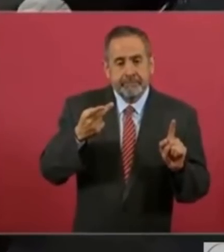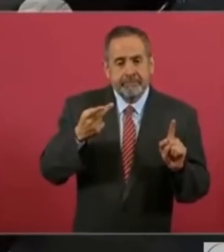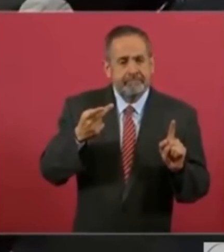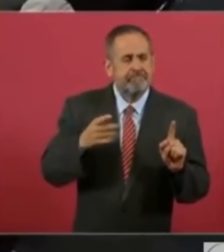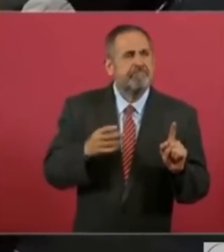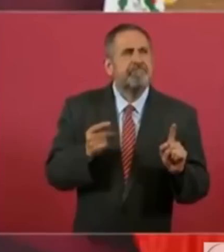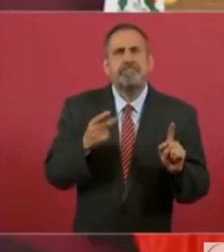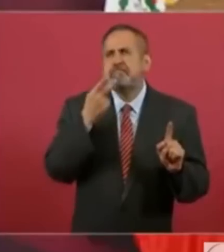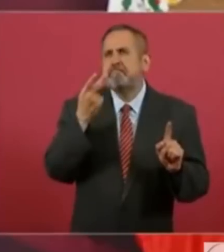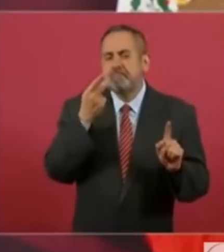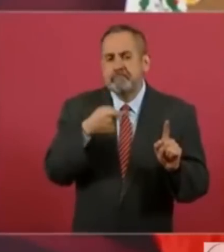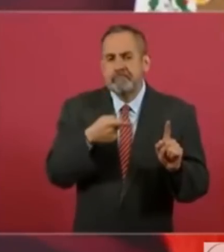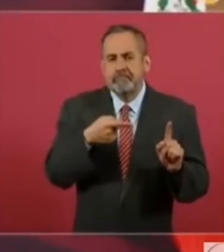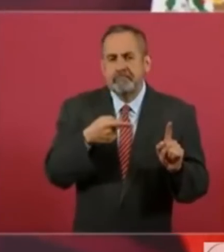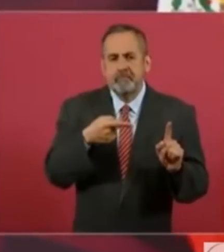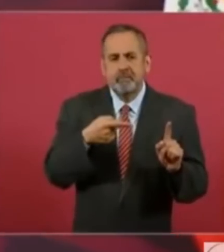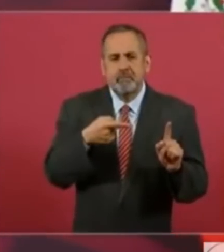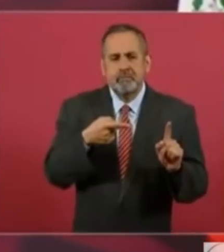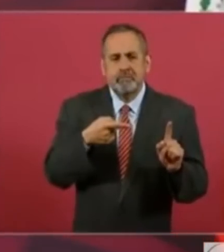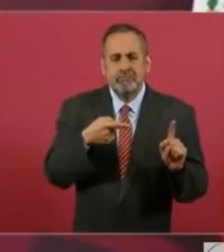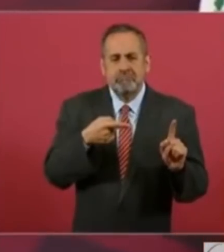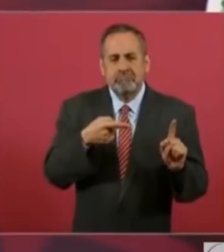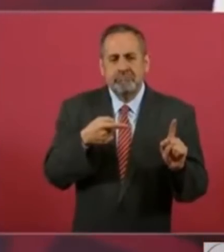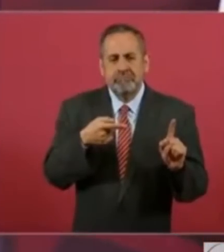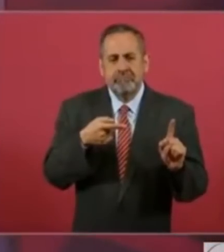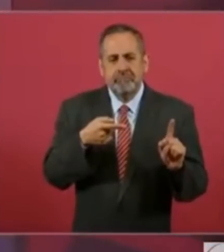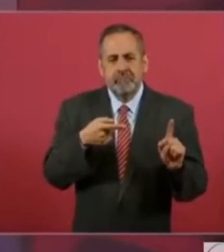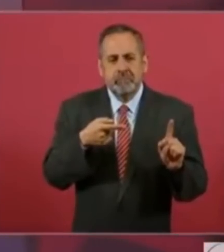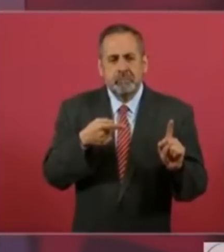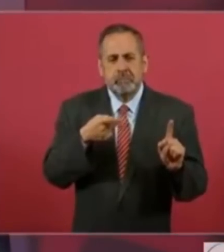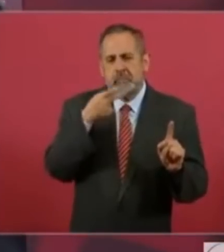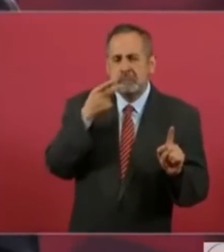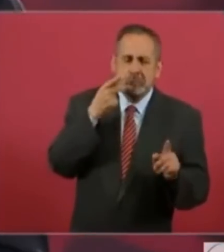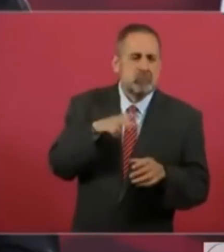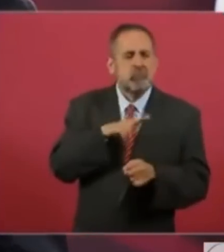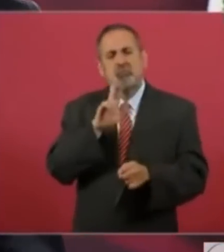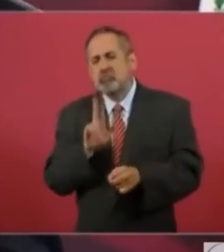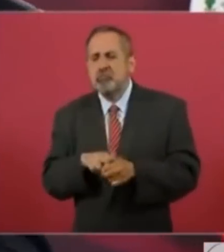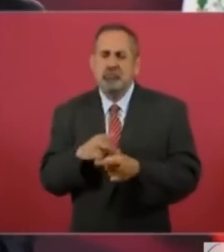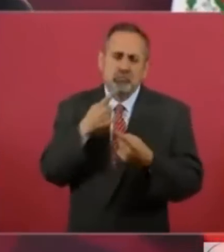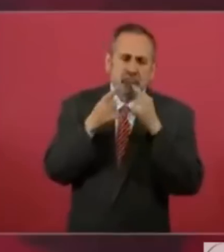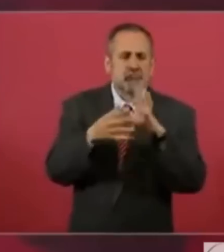coloquial, directa,